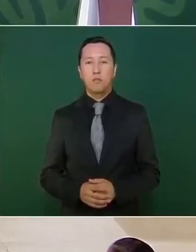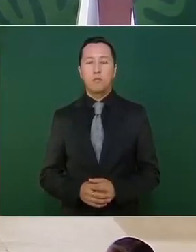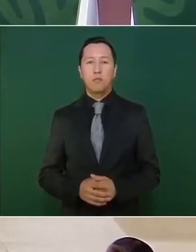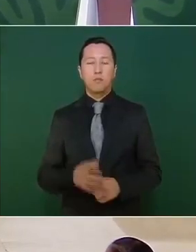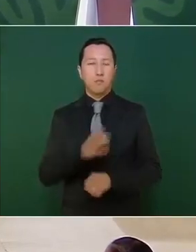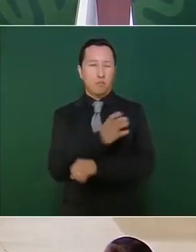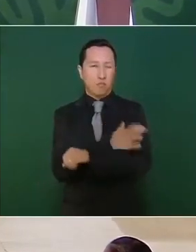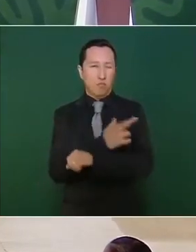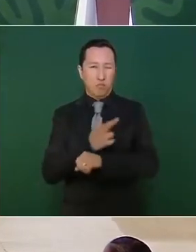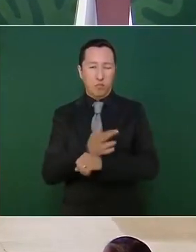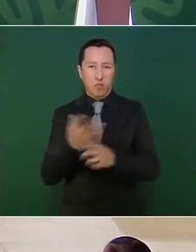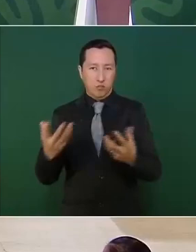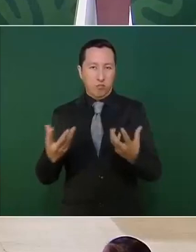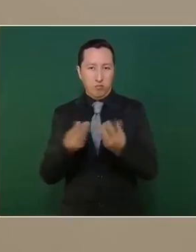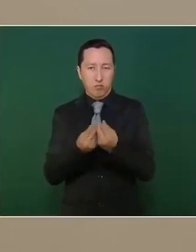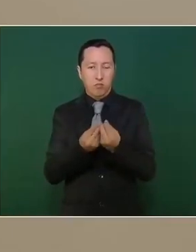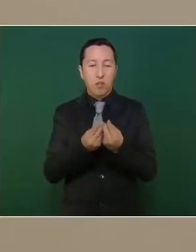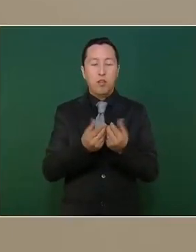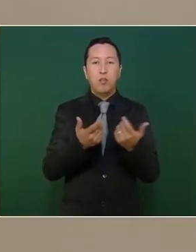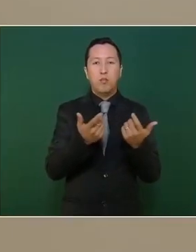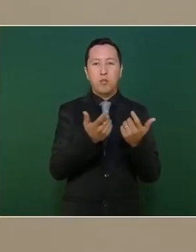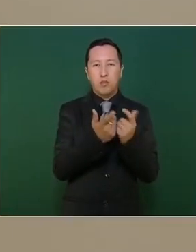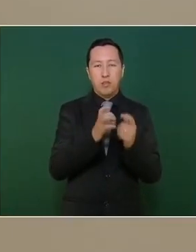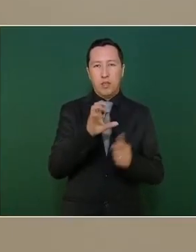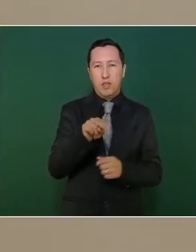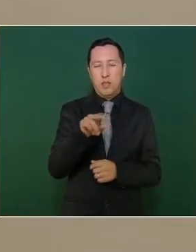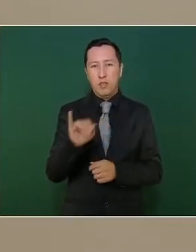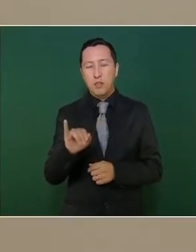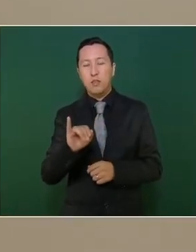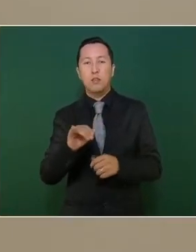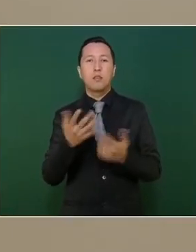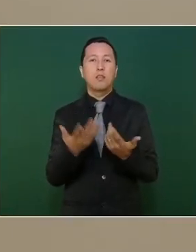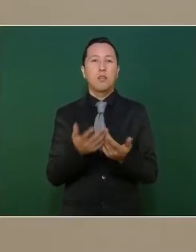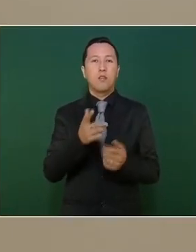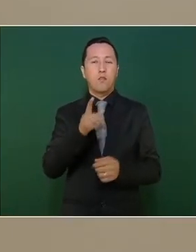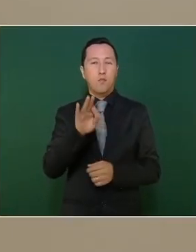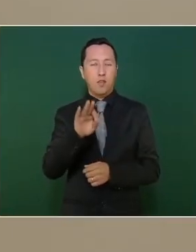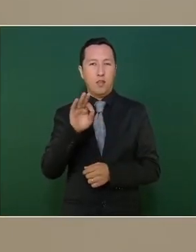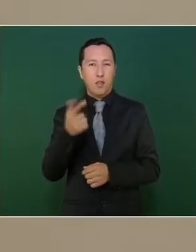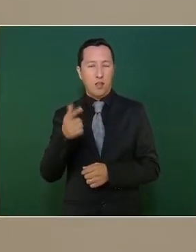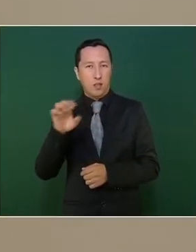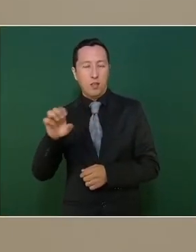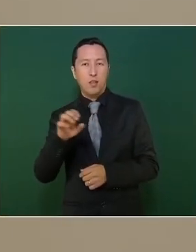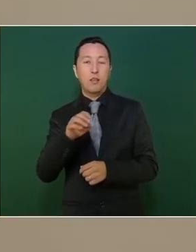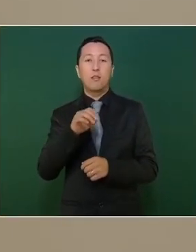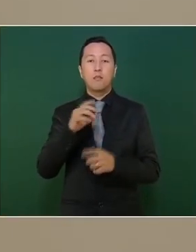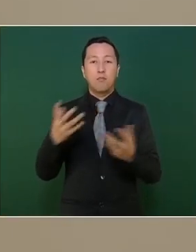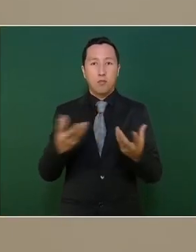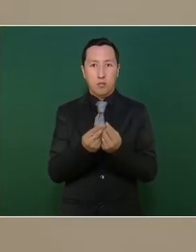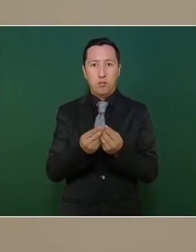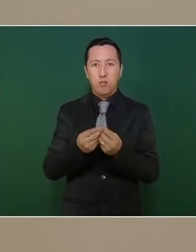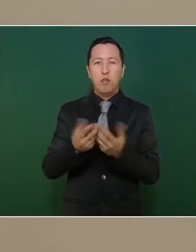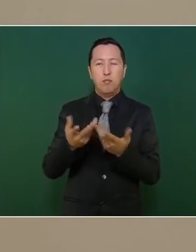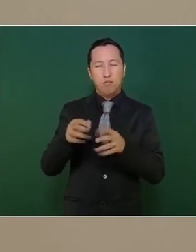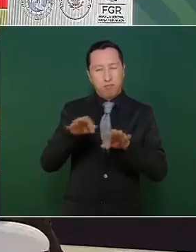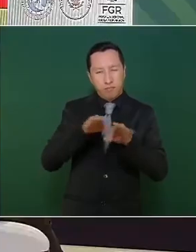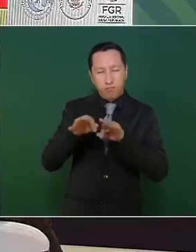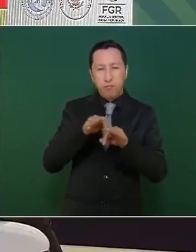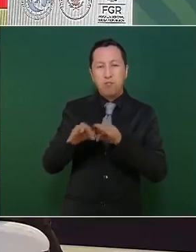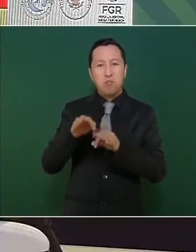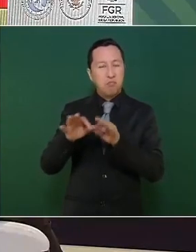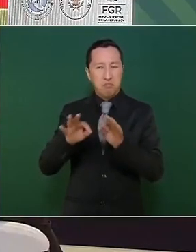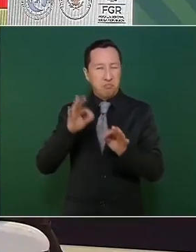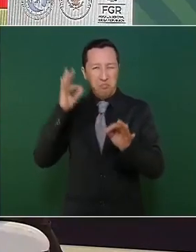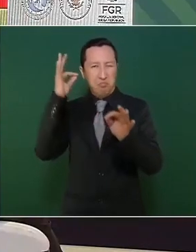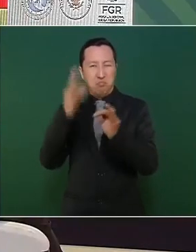pulcra, limpia, sin ningún hecho de violencia y ahí se detuvo a partir de un